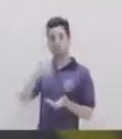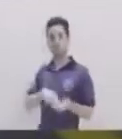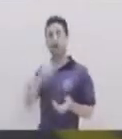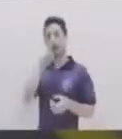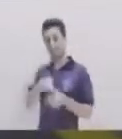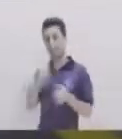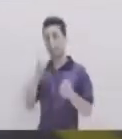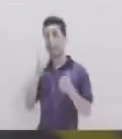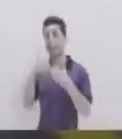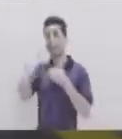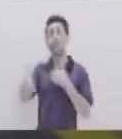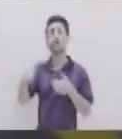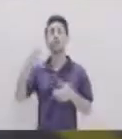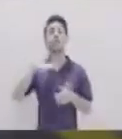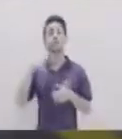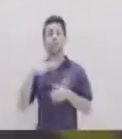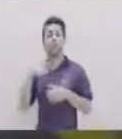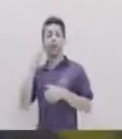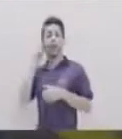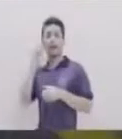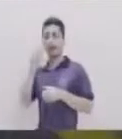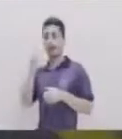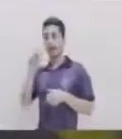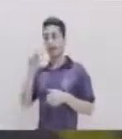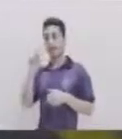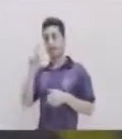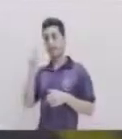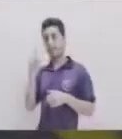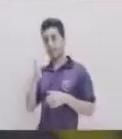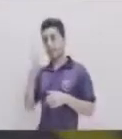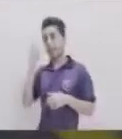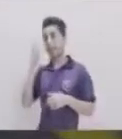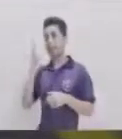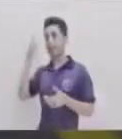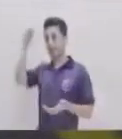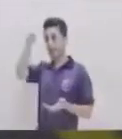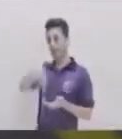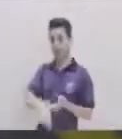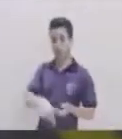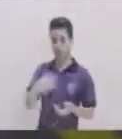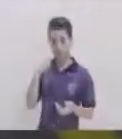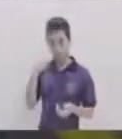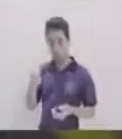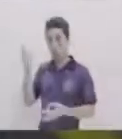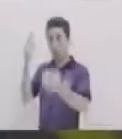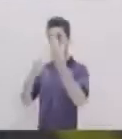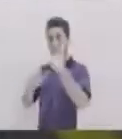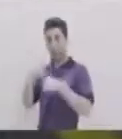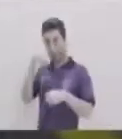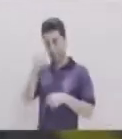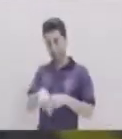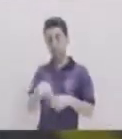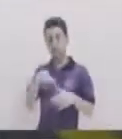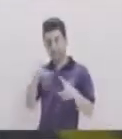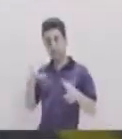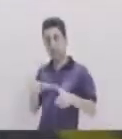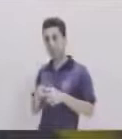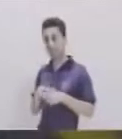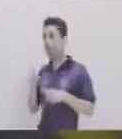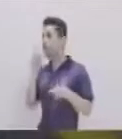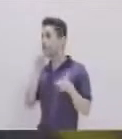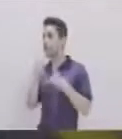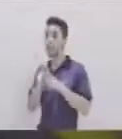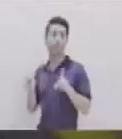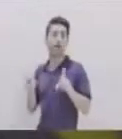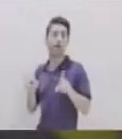aceleración Debido a la gravedad Siempre se dirige Hacia abajo Entonces es una aceleración Que nosotros tenemos Que nos regresa Hacia el suelo Es también